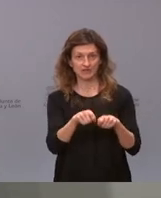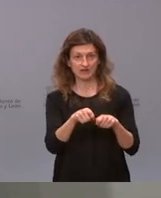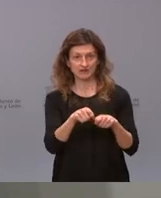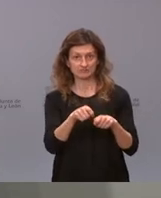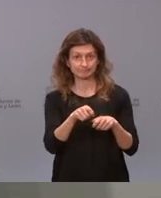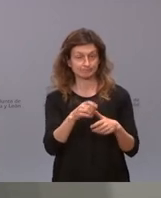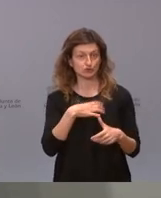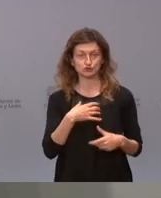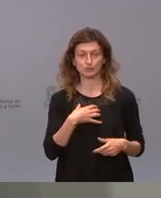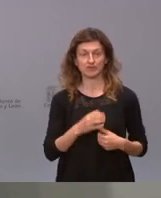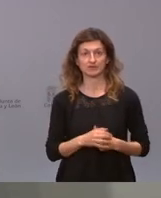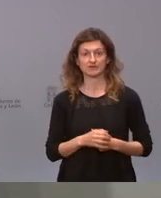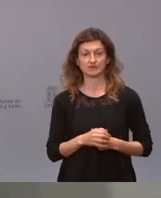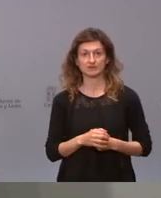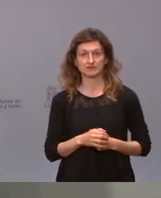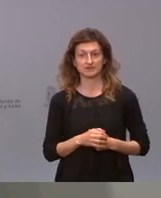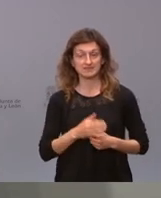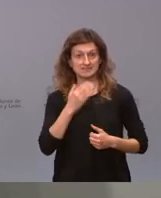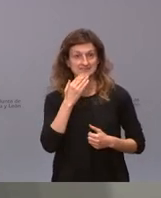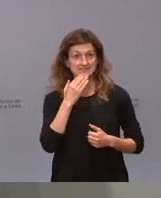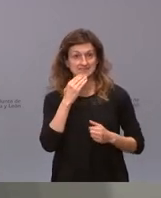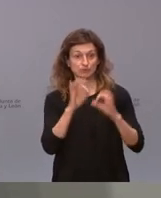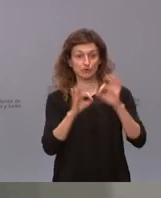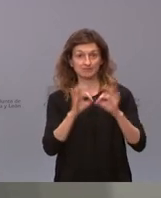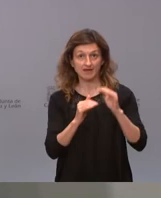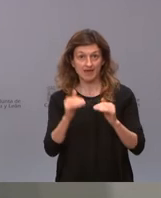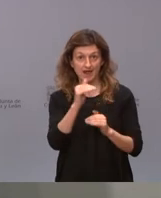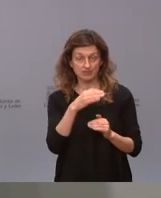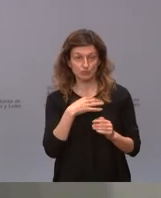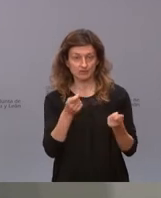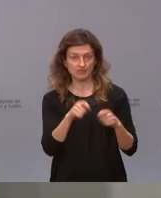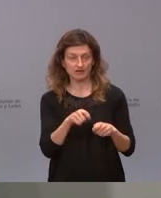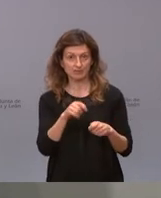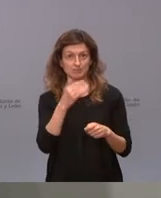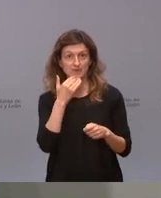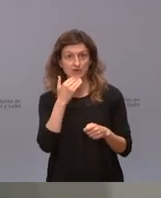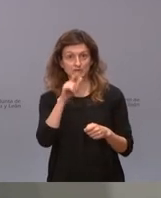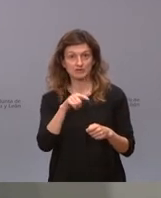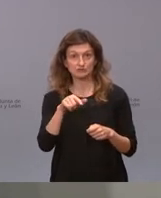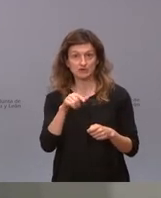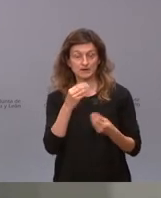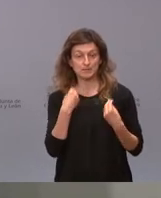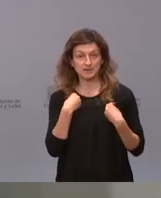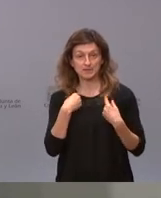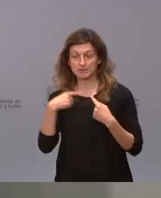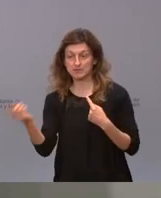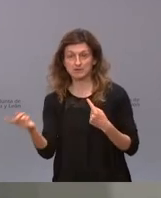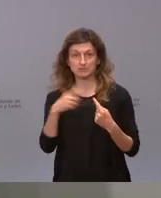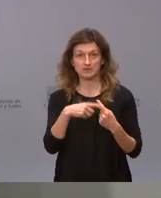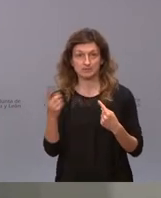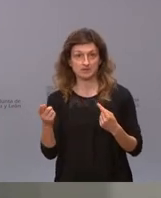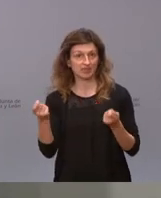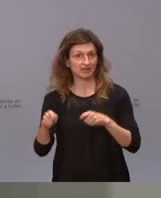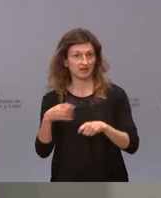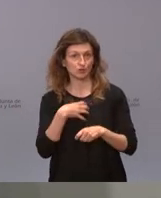nosotros podemos cerrar un municipio que tiene una incidencia alta pero no podemos prohibir la entrada de señores que vienen de un sitio en concreto